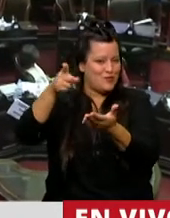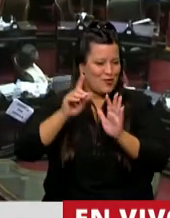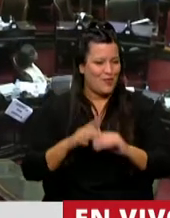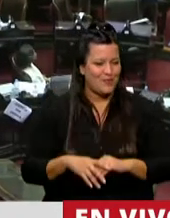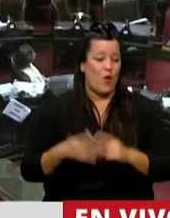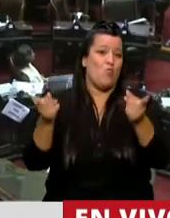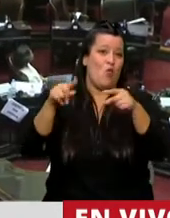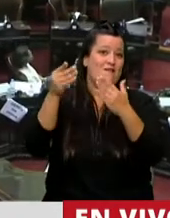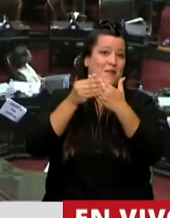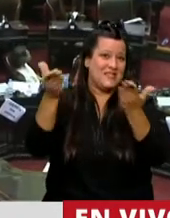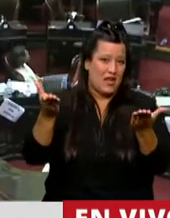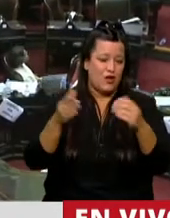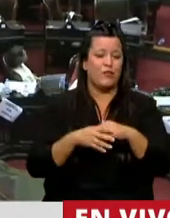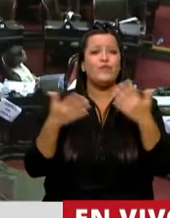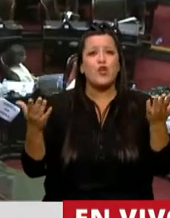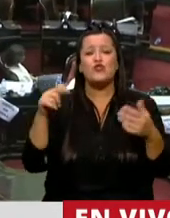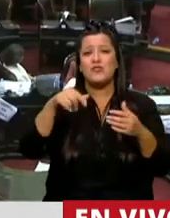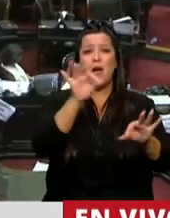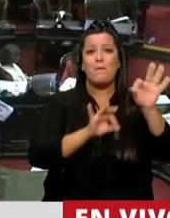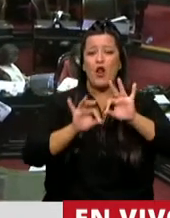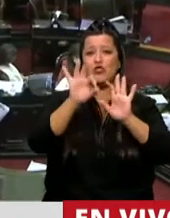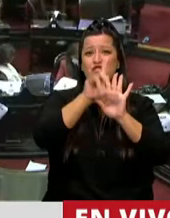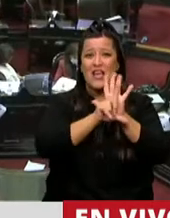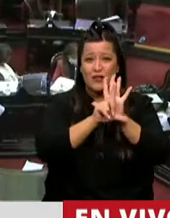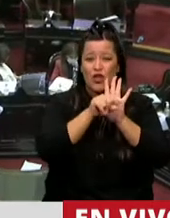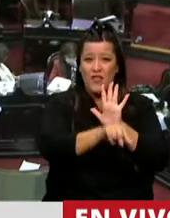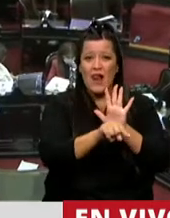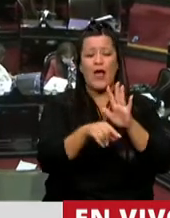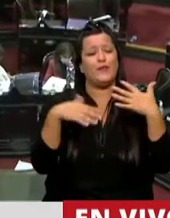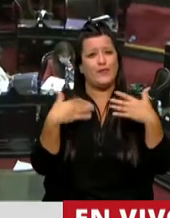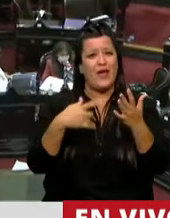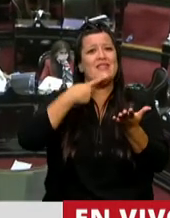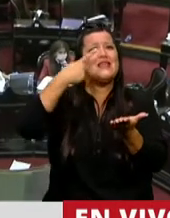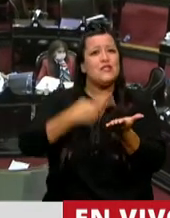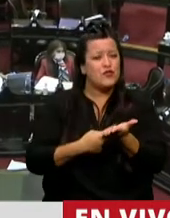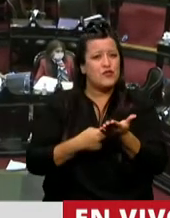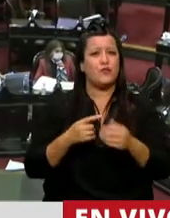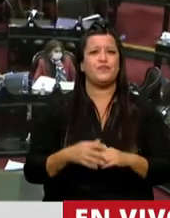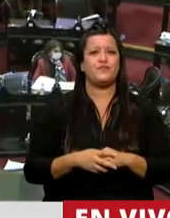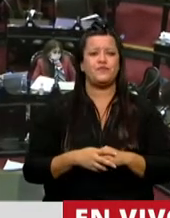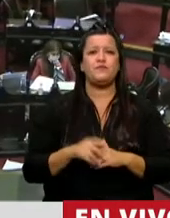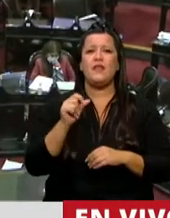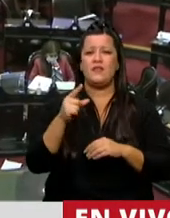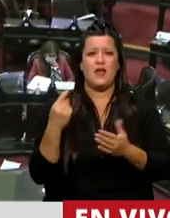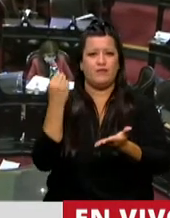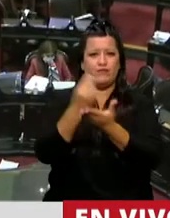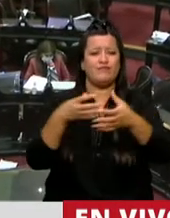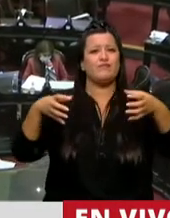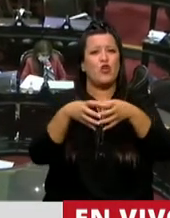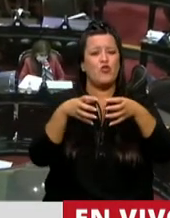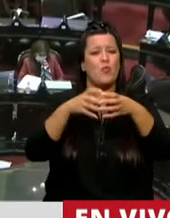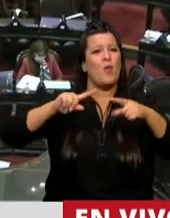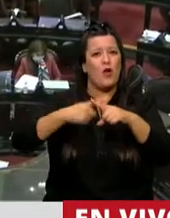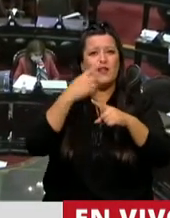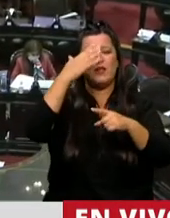Por ello creo que este proyecto es un eslabón que se suma a la decisión tomada desde que asumió el frente de todos